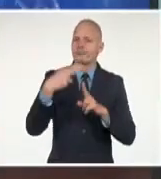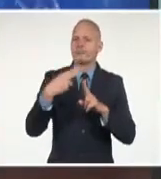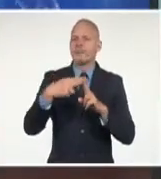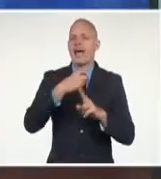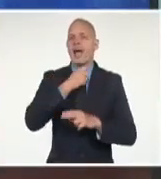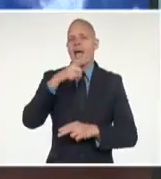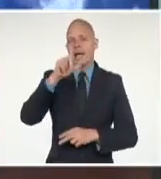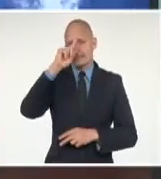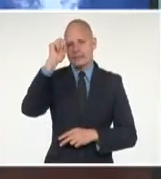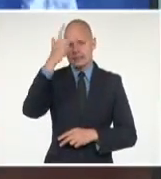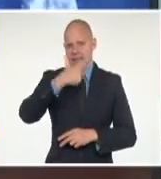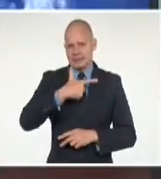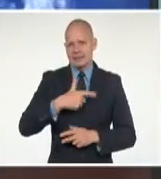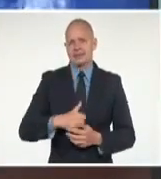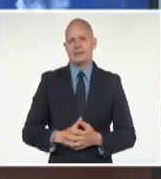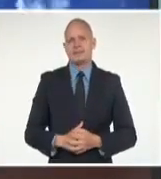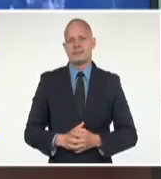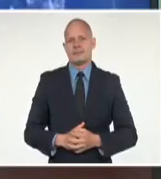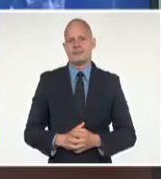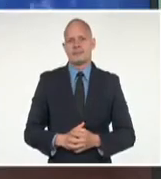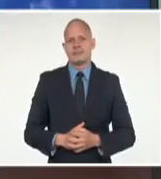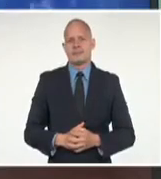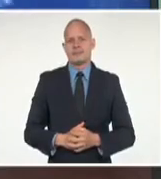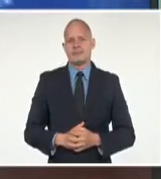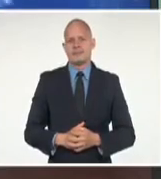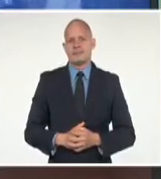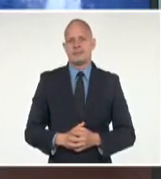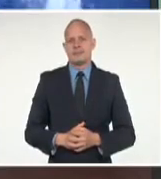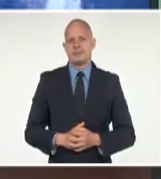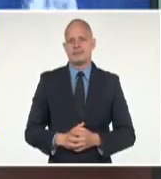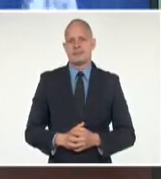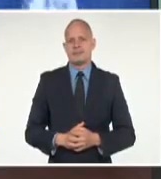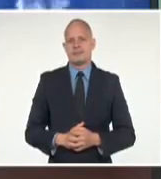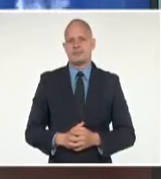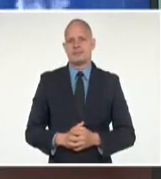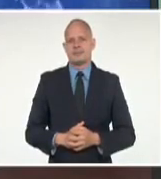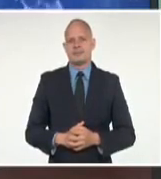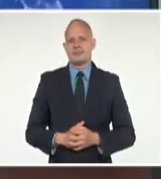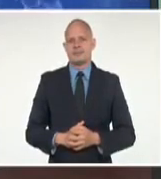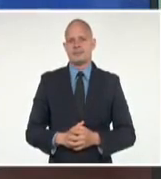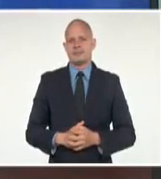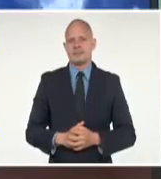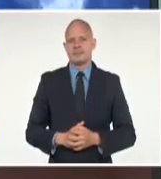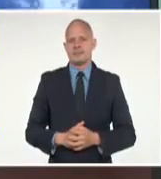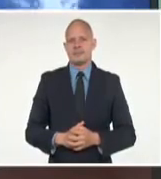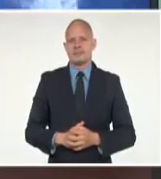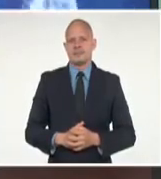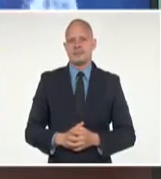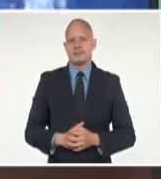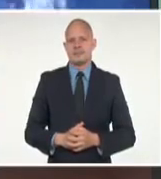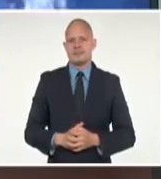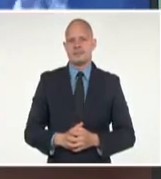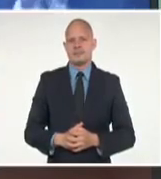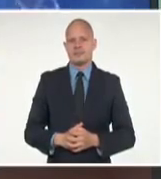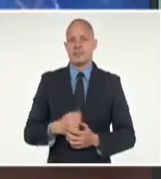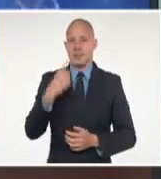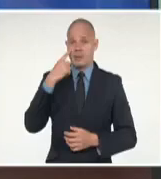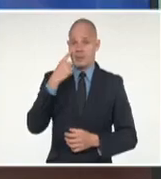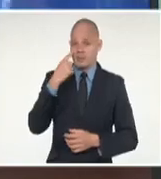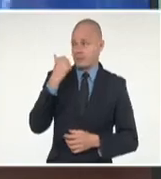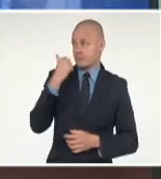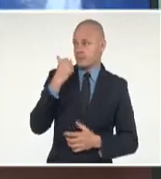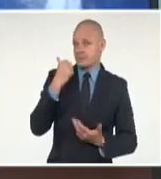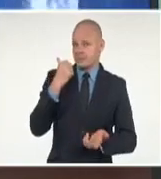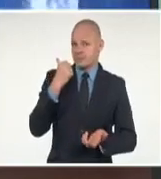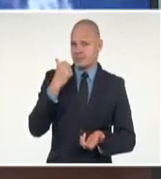situación meteorológica dada por esta tormenta tropical Elsa. Miren, aquí tenemos los